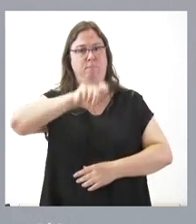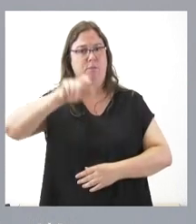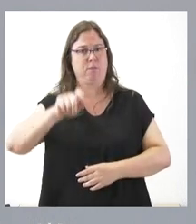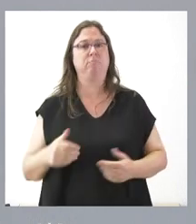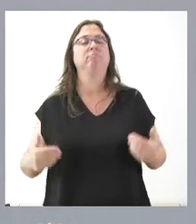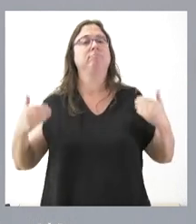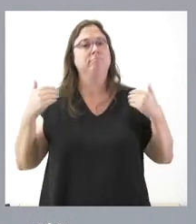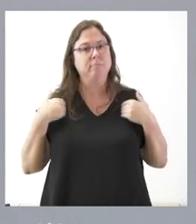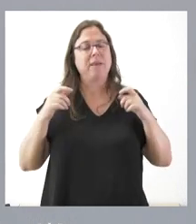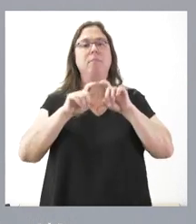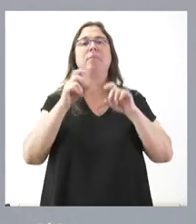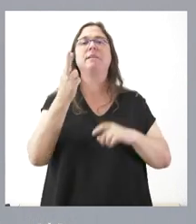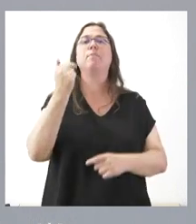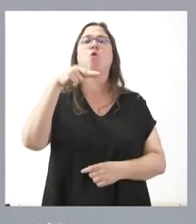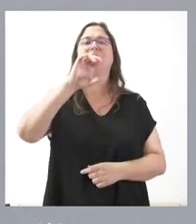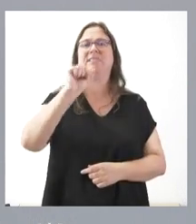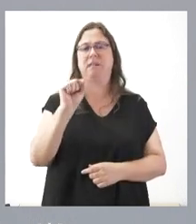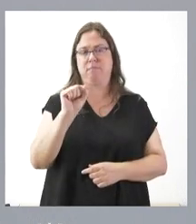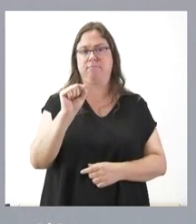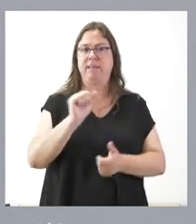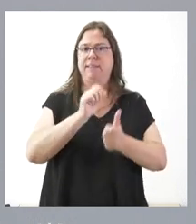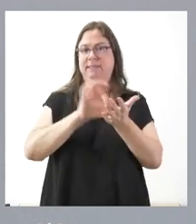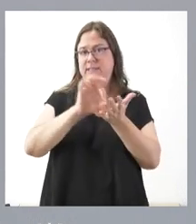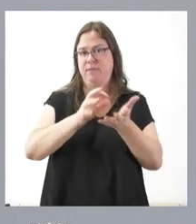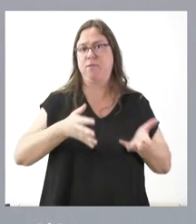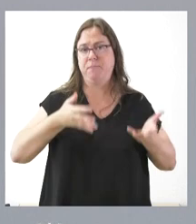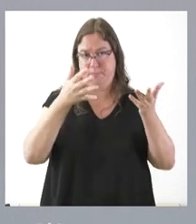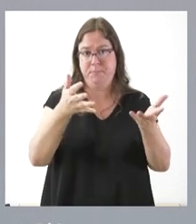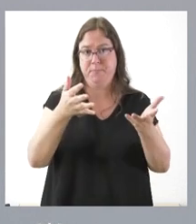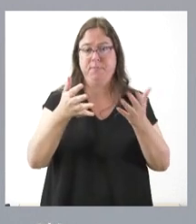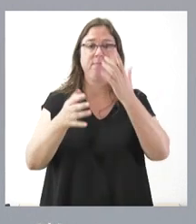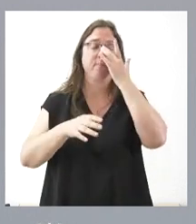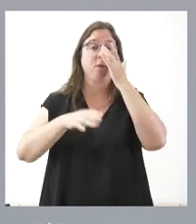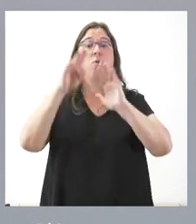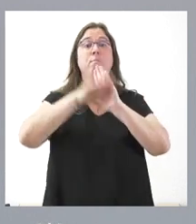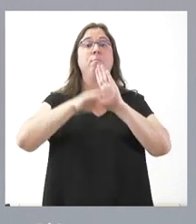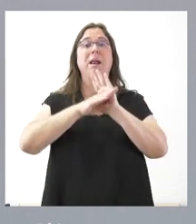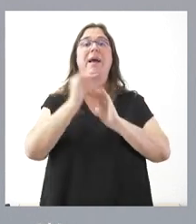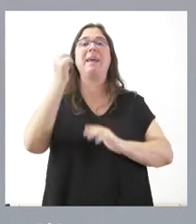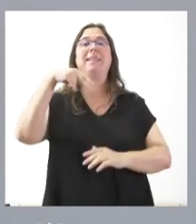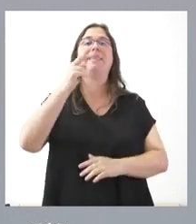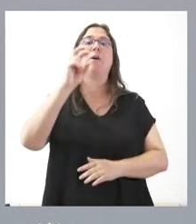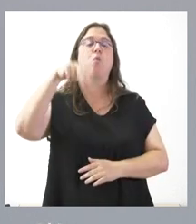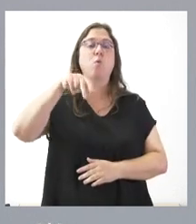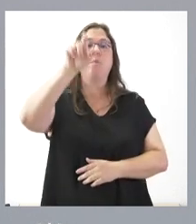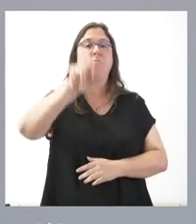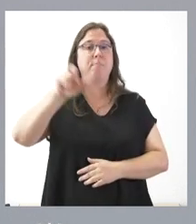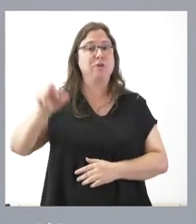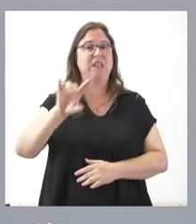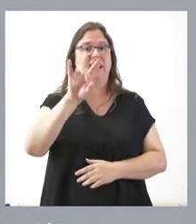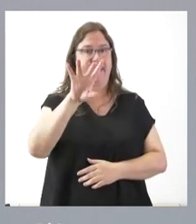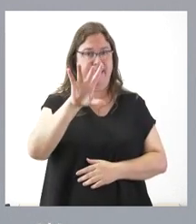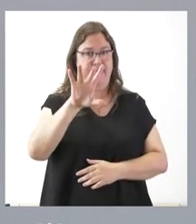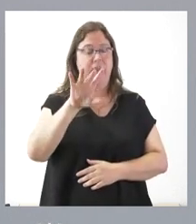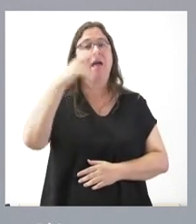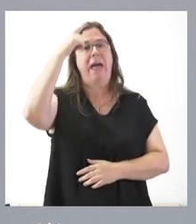Pronisa, que es la prestadora de estos servicios. El programa Intecum son 15 personas atendidas